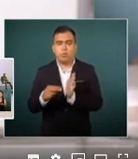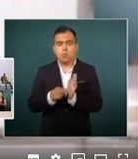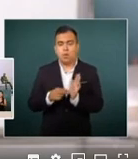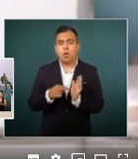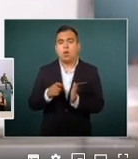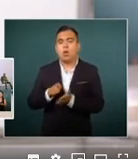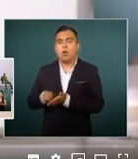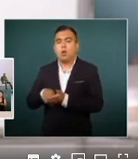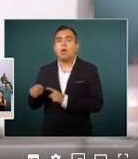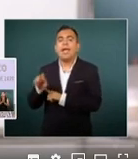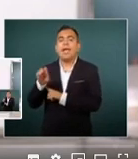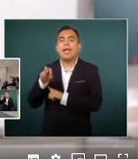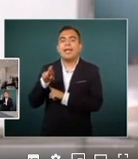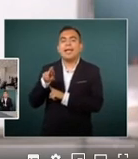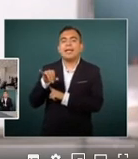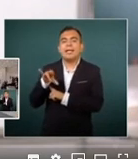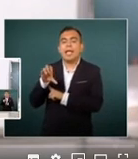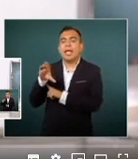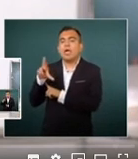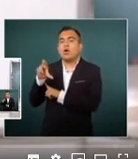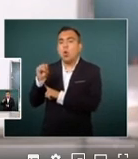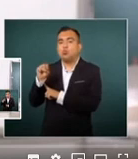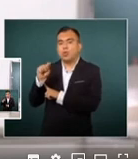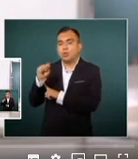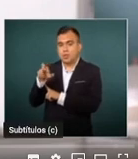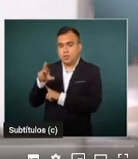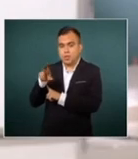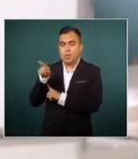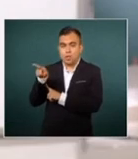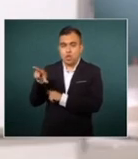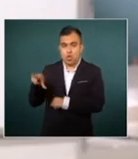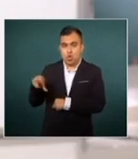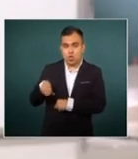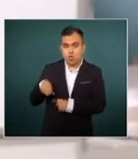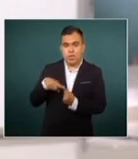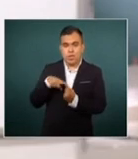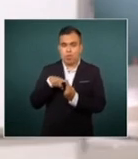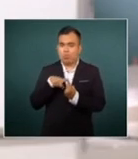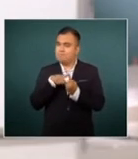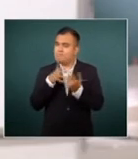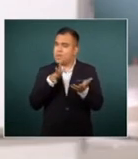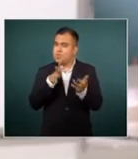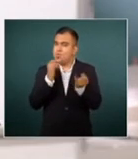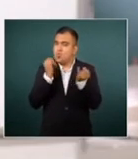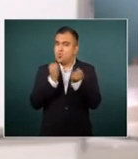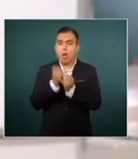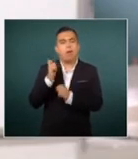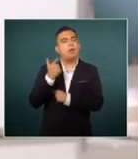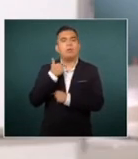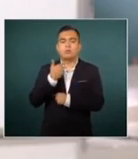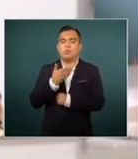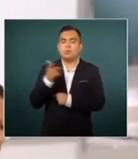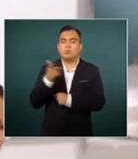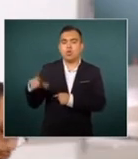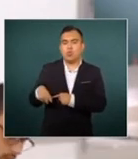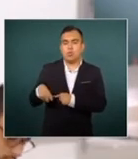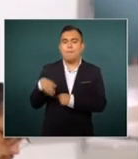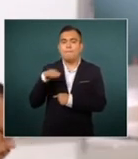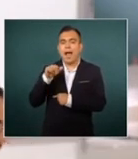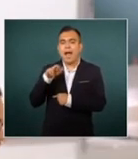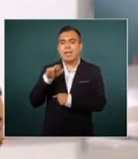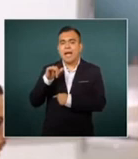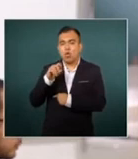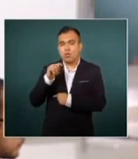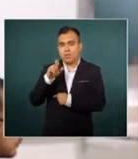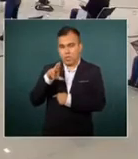está Enrique Krause quien ha comparado al gobernador con Mariano Otero y se ha pronunciado a favor de su gobierno por ello